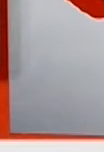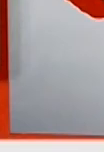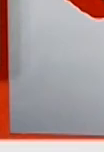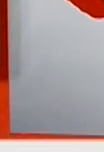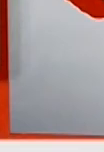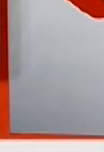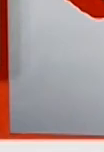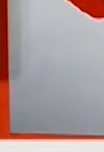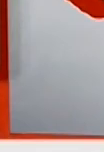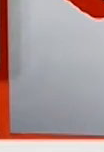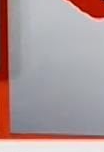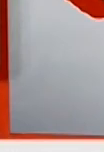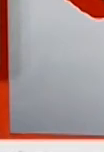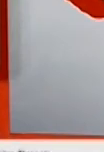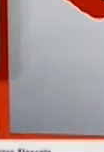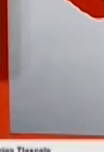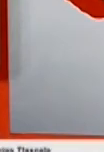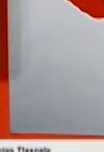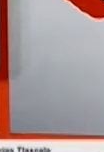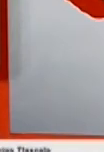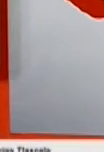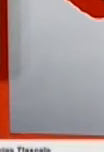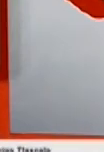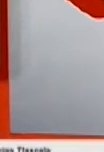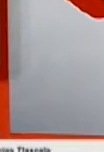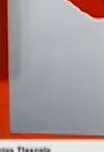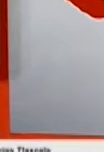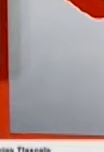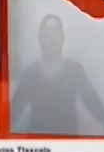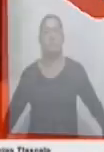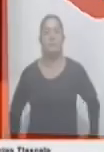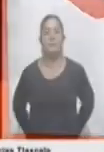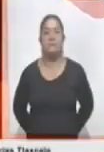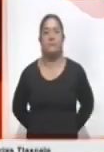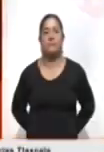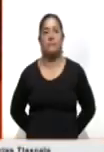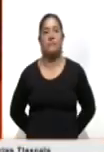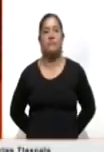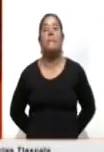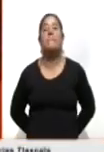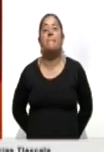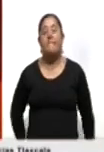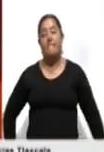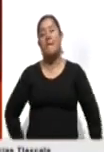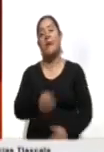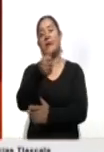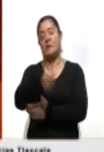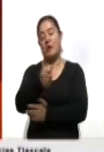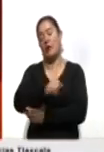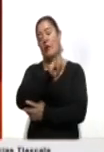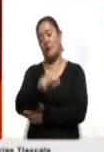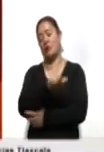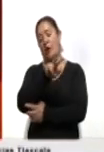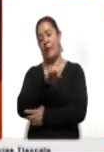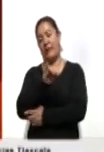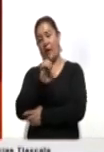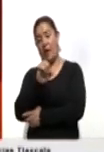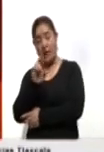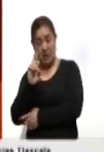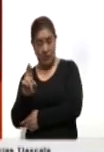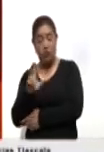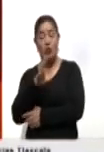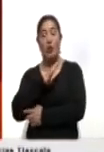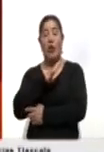Facebook, Sistema de Noticias Tlaxcala. Saludamos a Javier Rascón Payán. Saludamos también a Yash